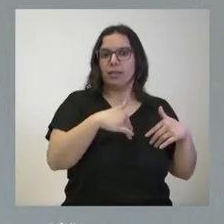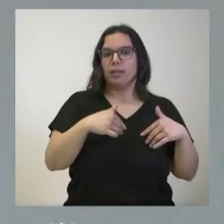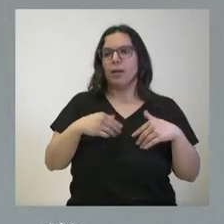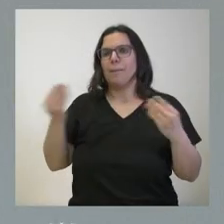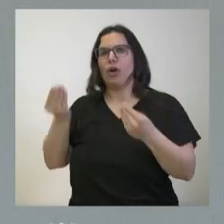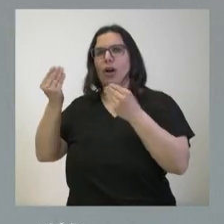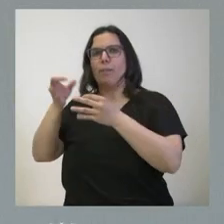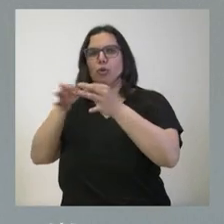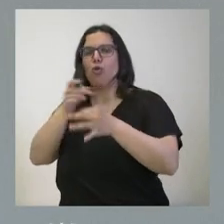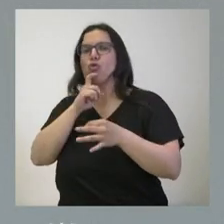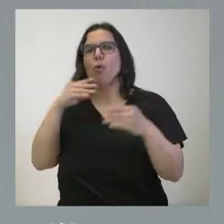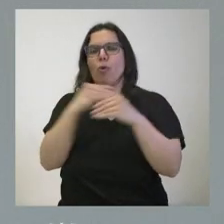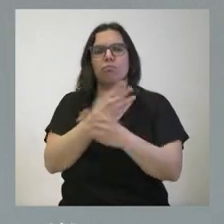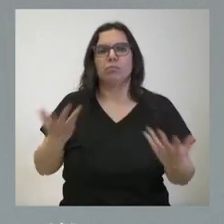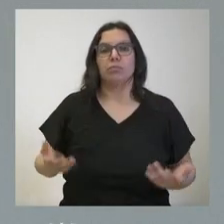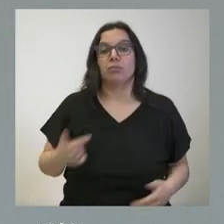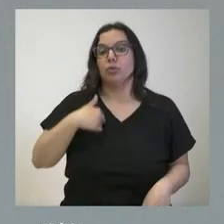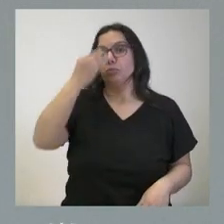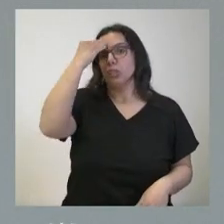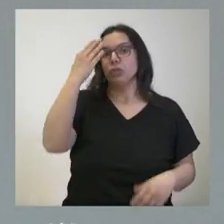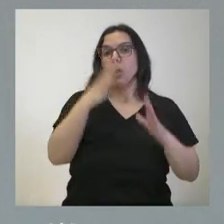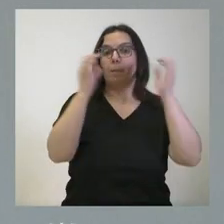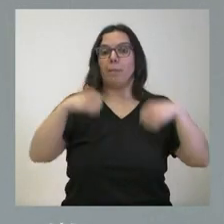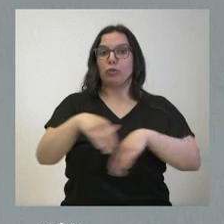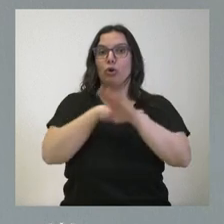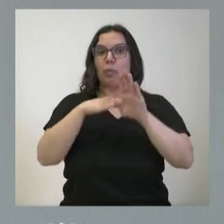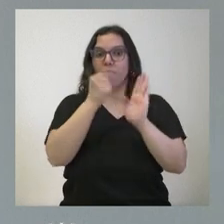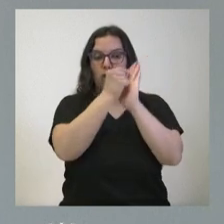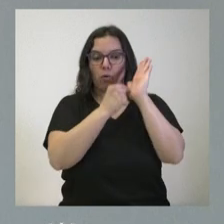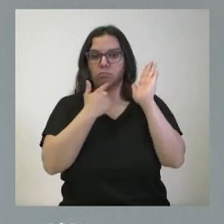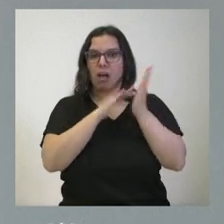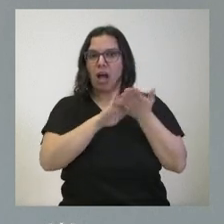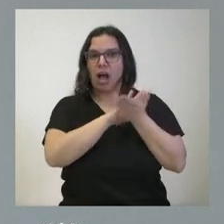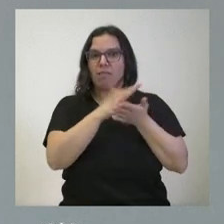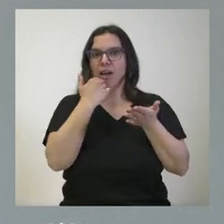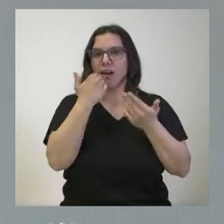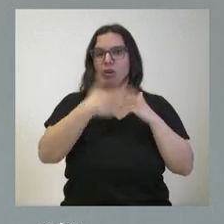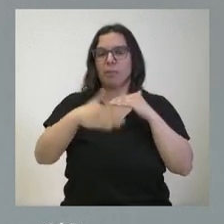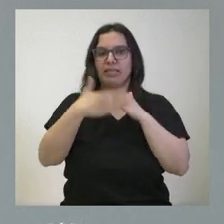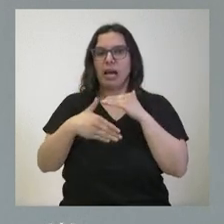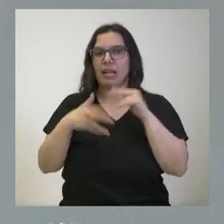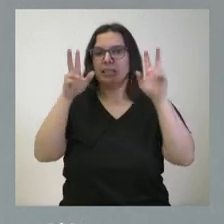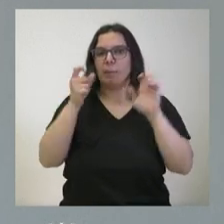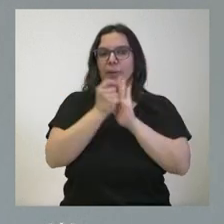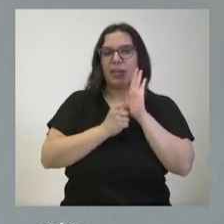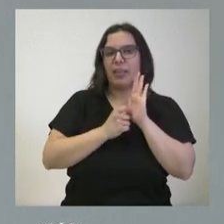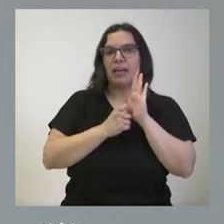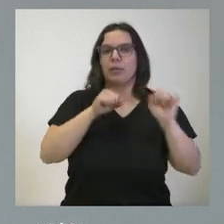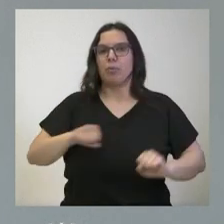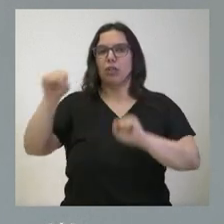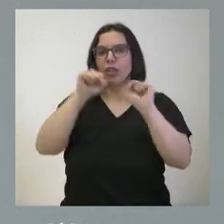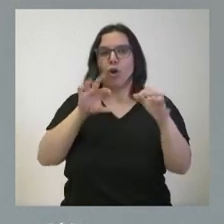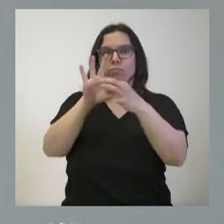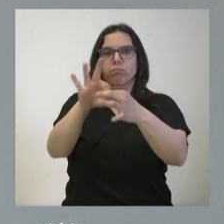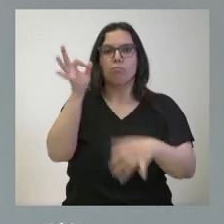Pues yo creo que en ningún punto del pacto de gobierno venga que vamos a limitar las medidas de protección a las